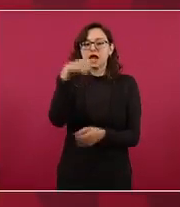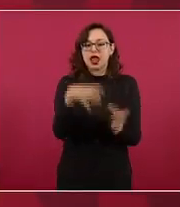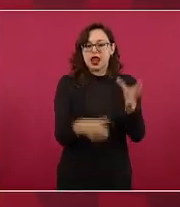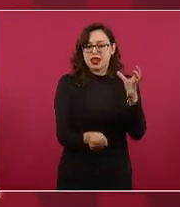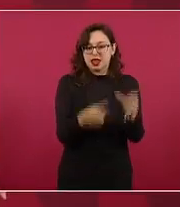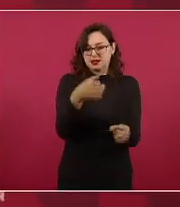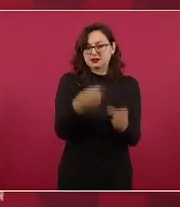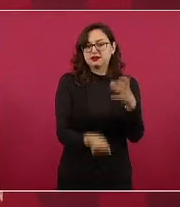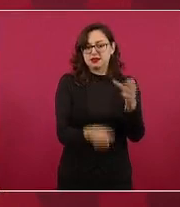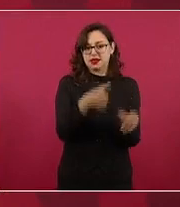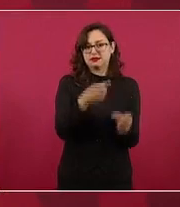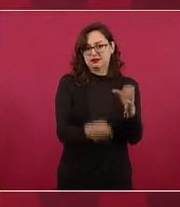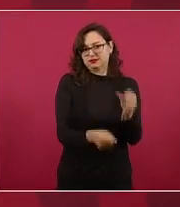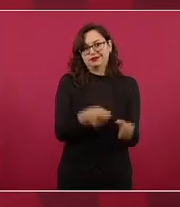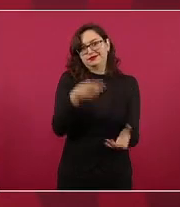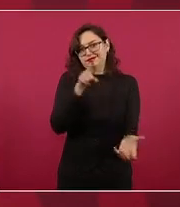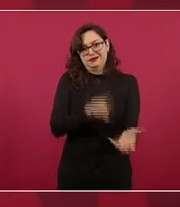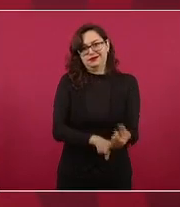básicamente